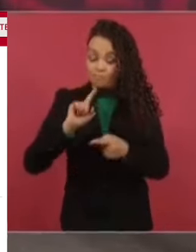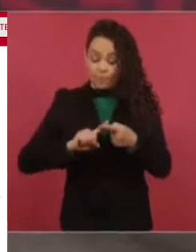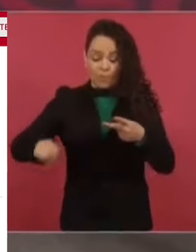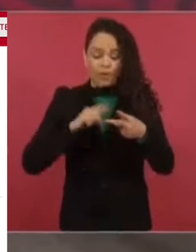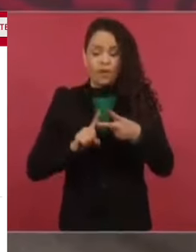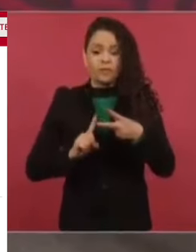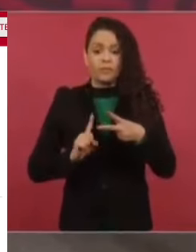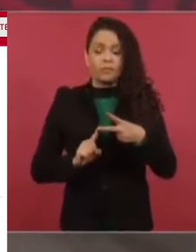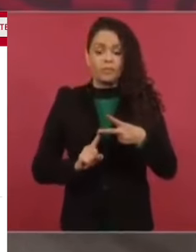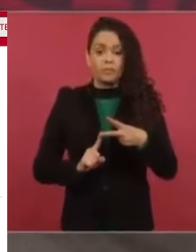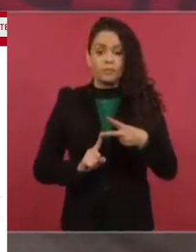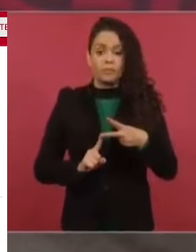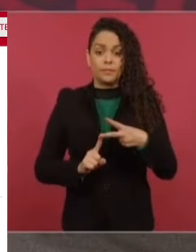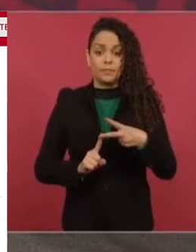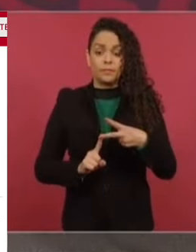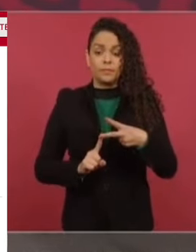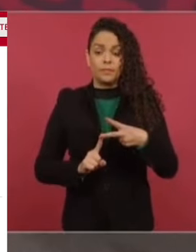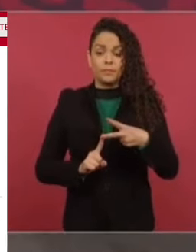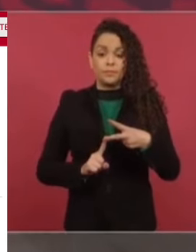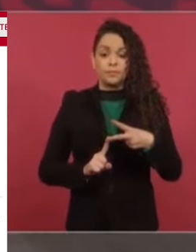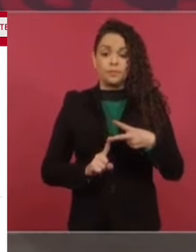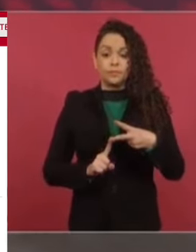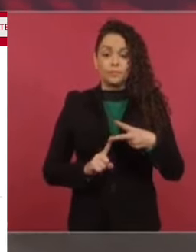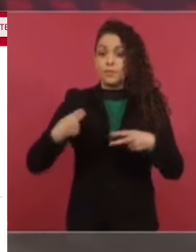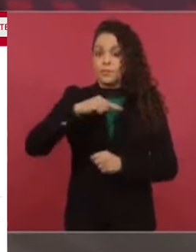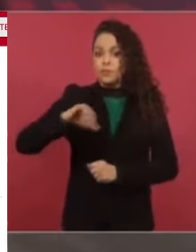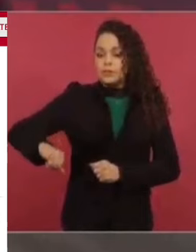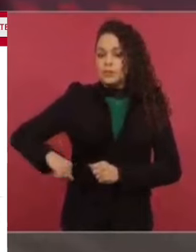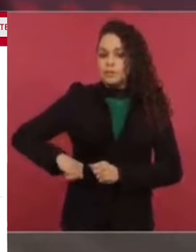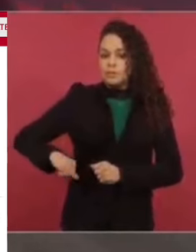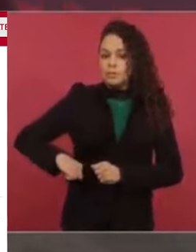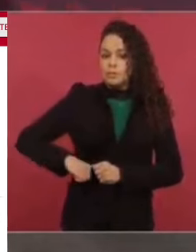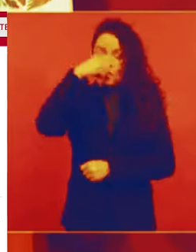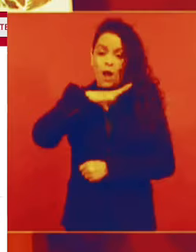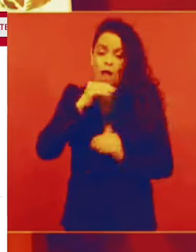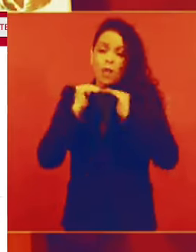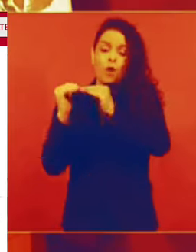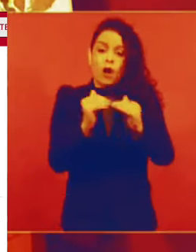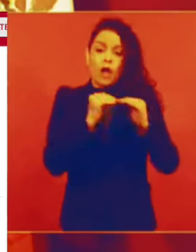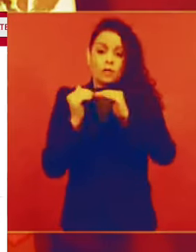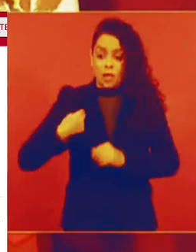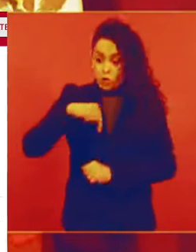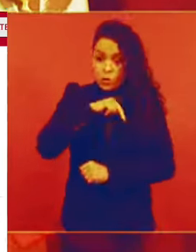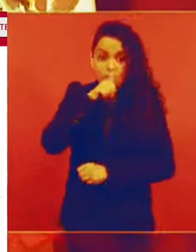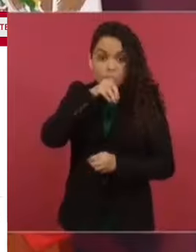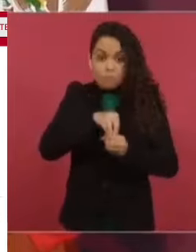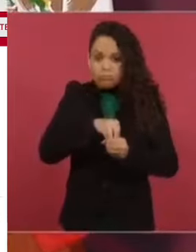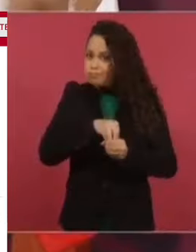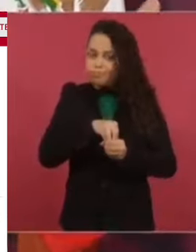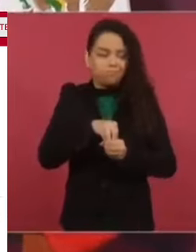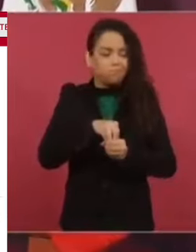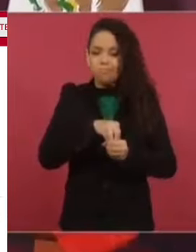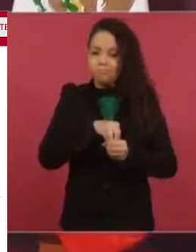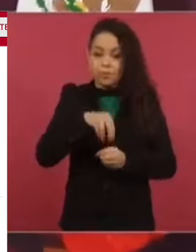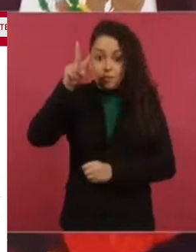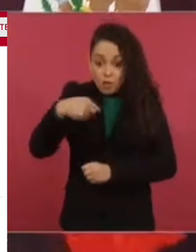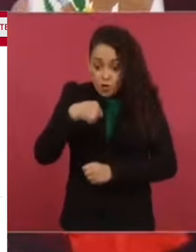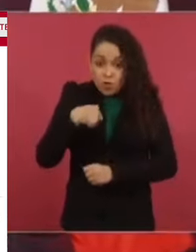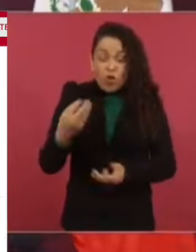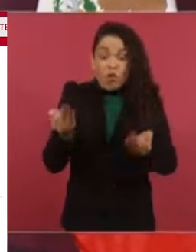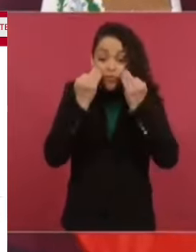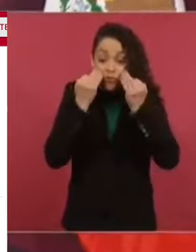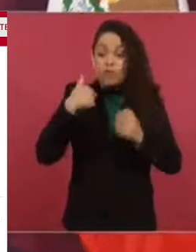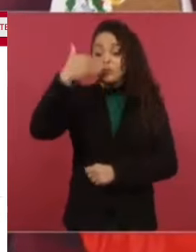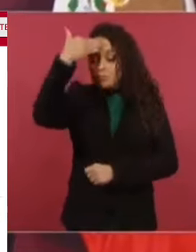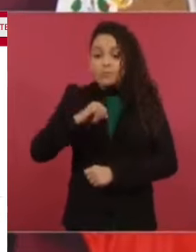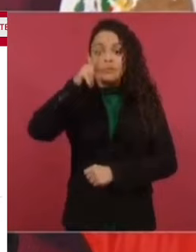por convicción, la voluntad de esclarecer todo, de no ocultar absolutamente nada. Y me consta que han entregado todo lo que tienen en la